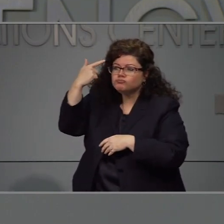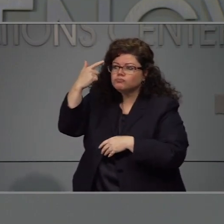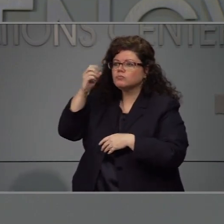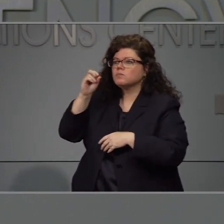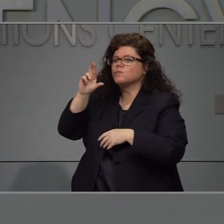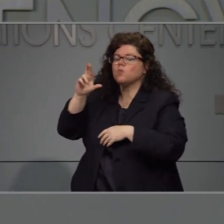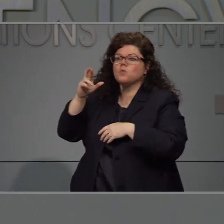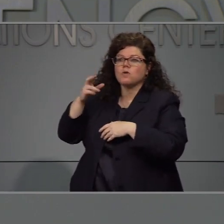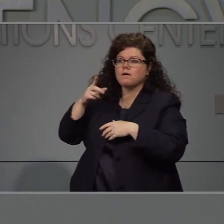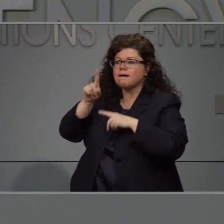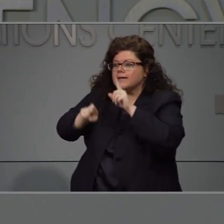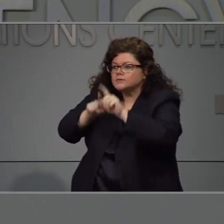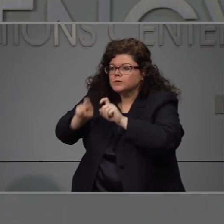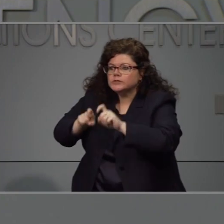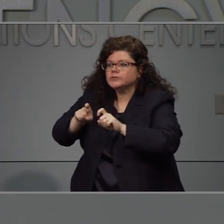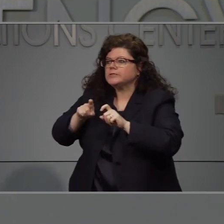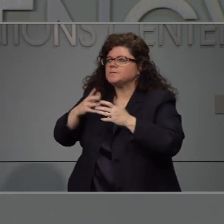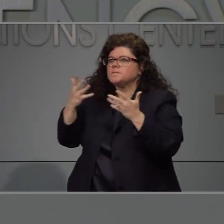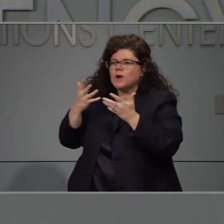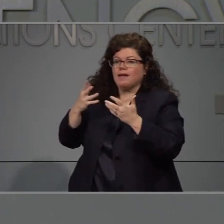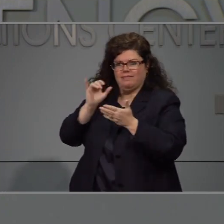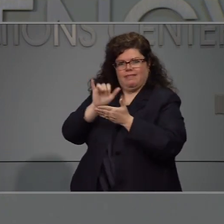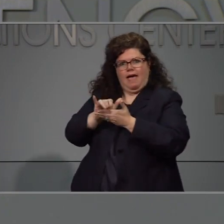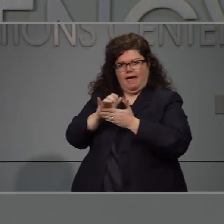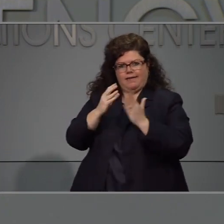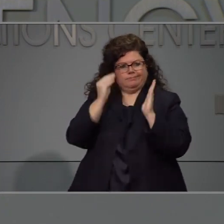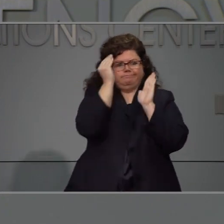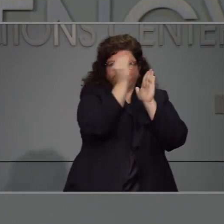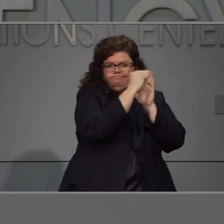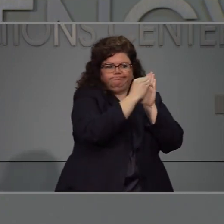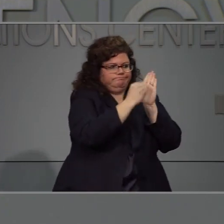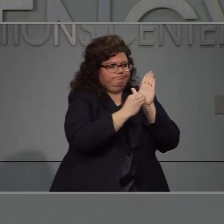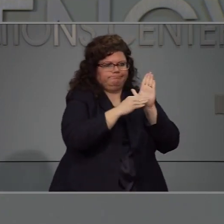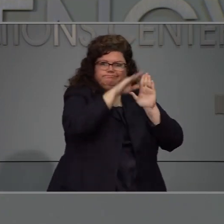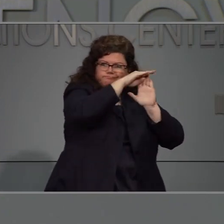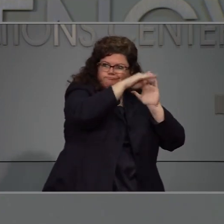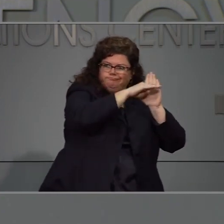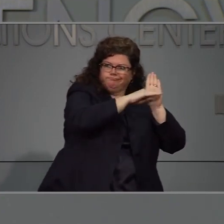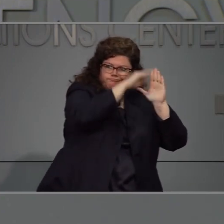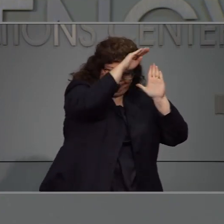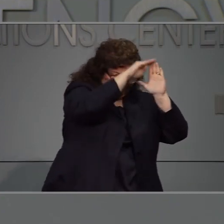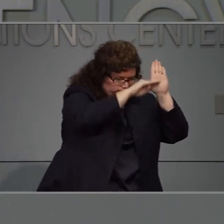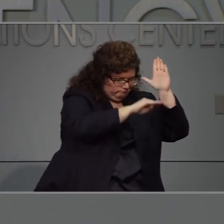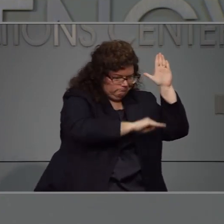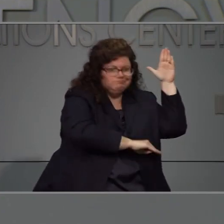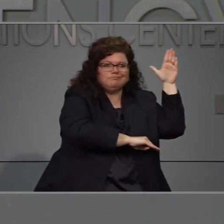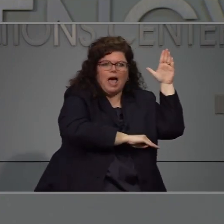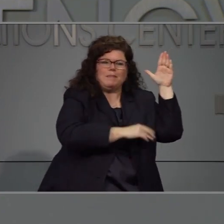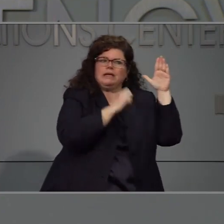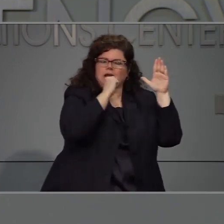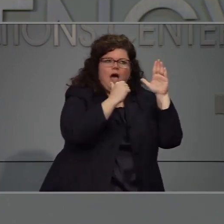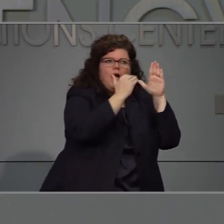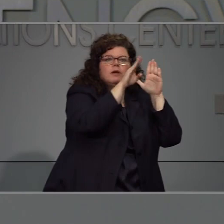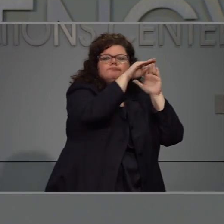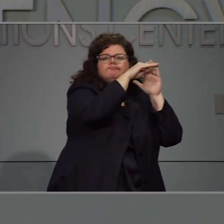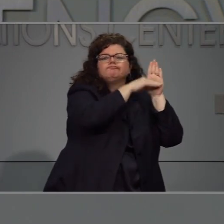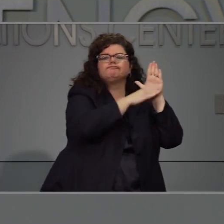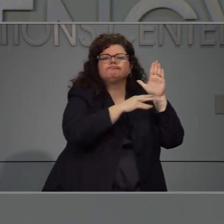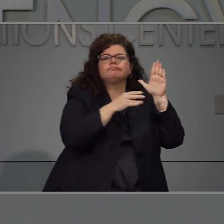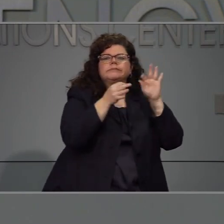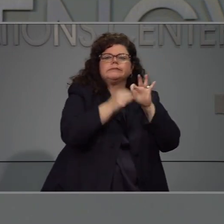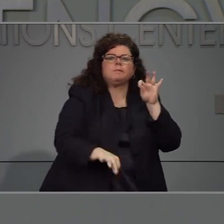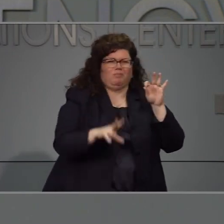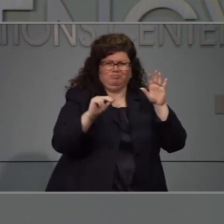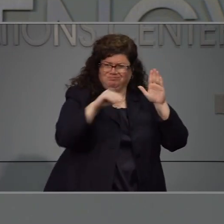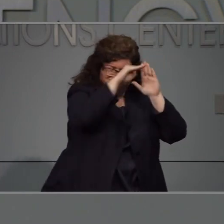Tratamos de capturar toda esta información en nuestras recomendaciones. Las expectativas que las personas sigan estas recomendaciones porque.